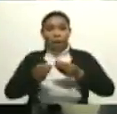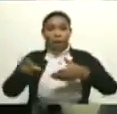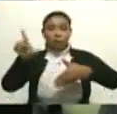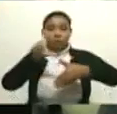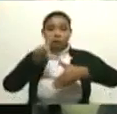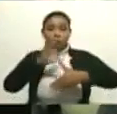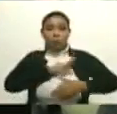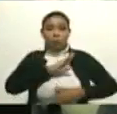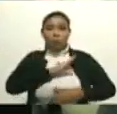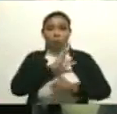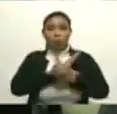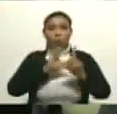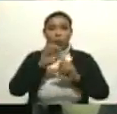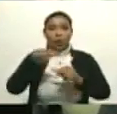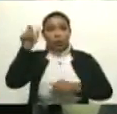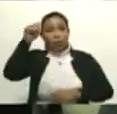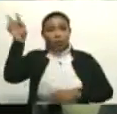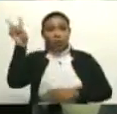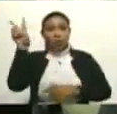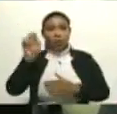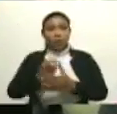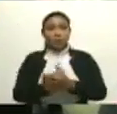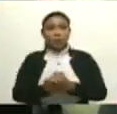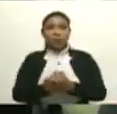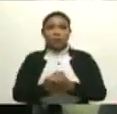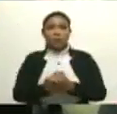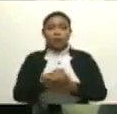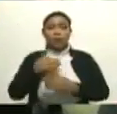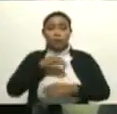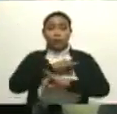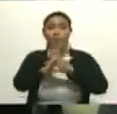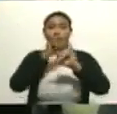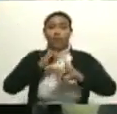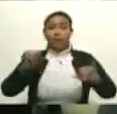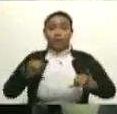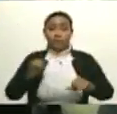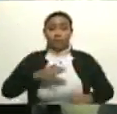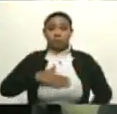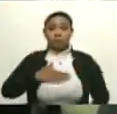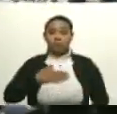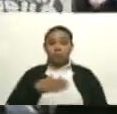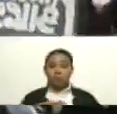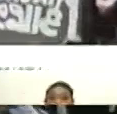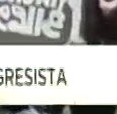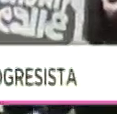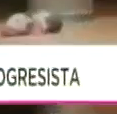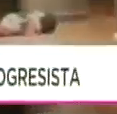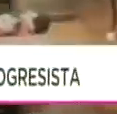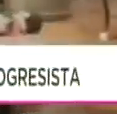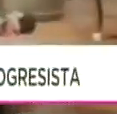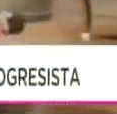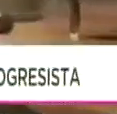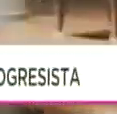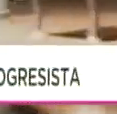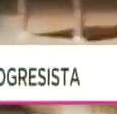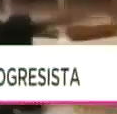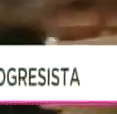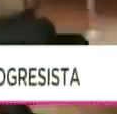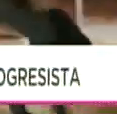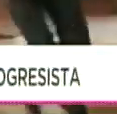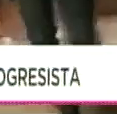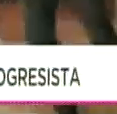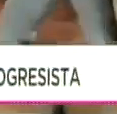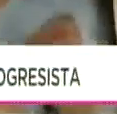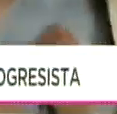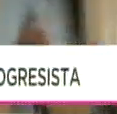latinoamericanos, nuestro pueblo venezolano. Estamos contentos de haber podido romper esa barrera internacional que había en